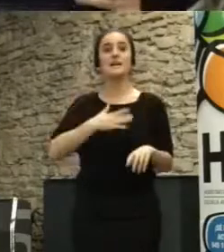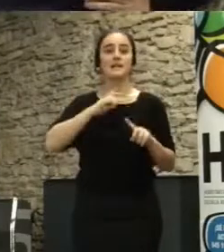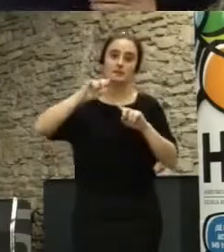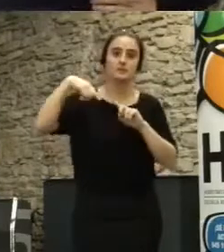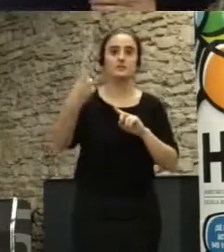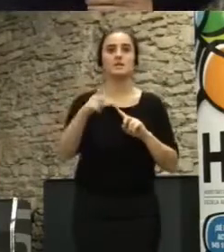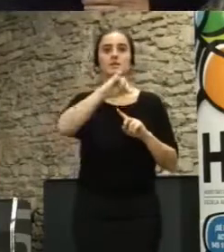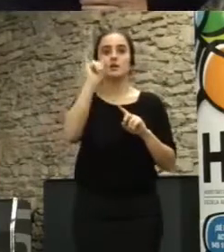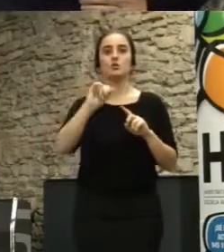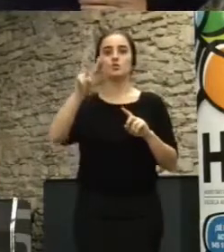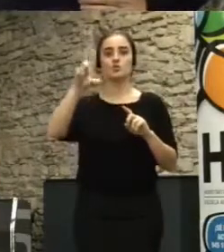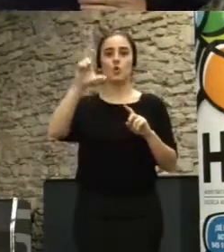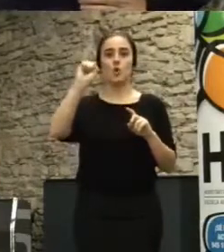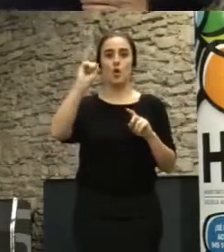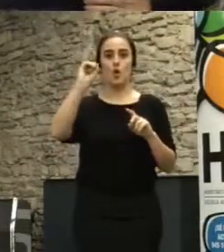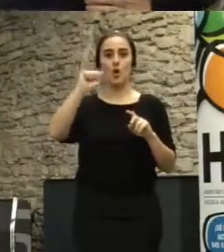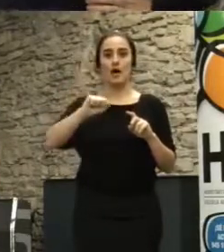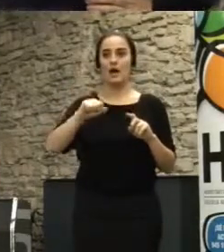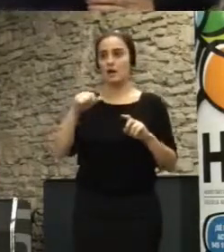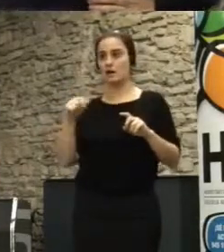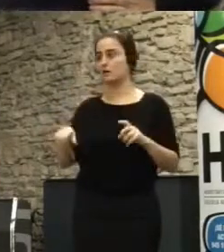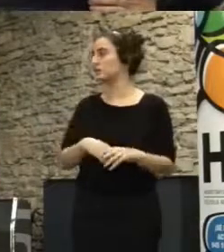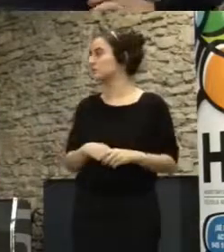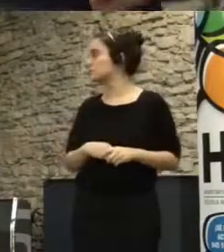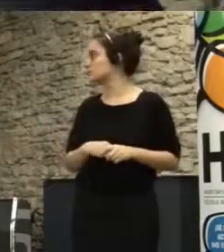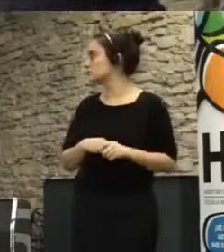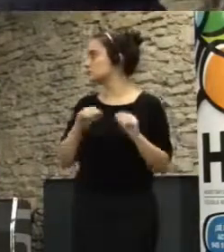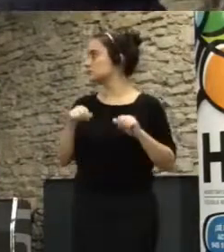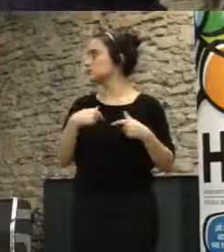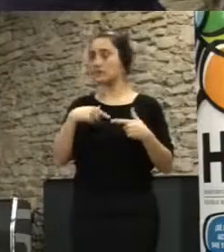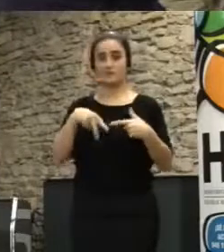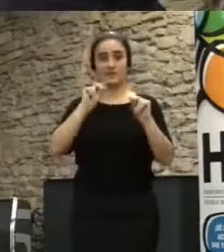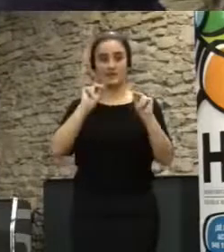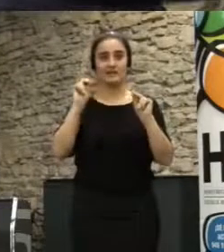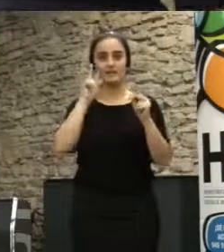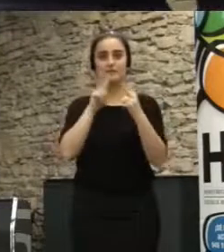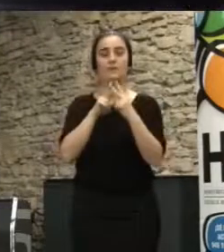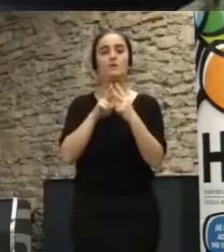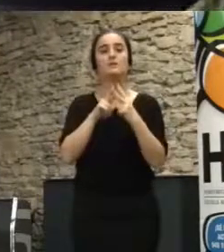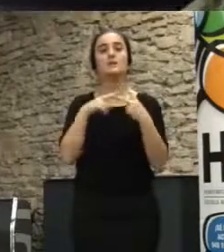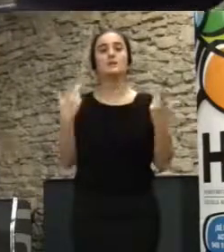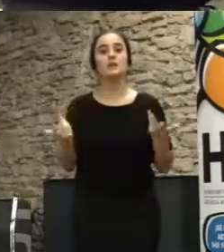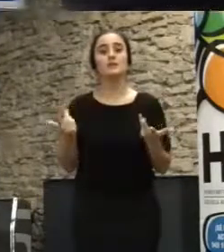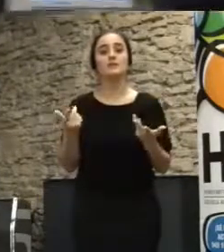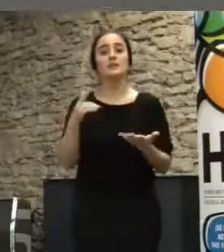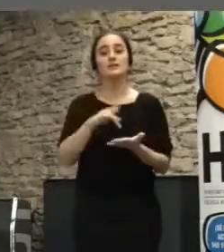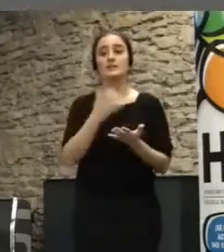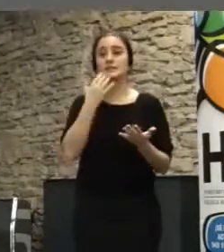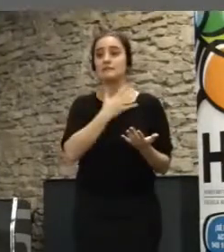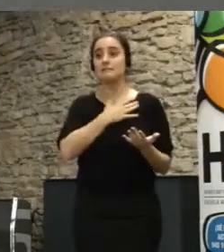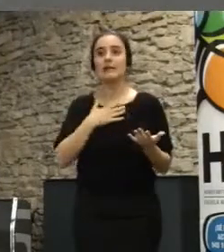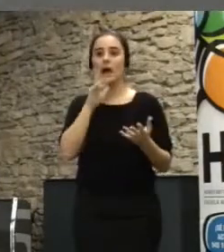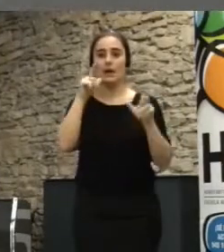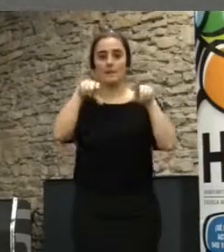Zuloa? ¿cuándo? Zuloa a las siete y media hoy en un ratito en Zuloa pero ahora si les parece si te parece Bernardo vamos a hacer una